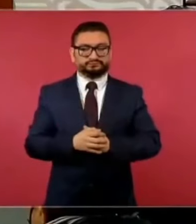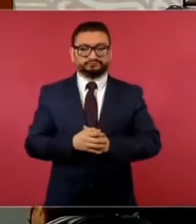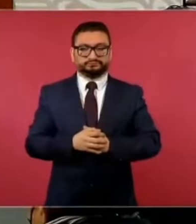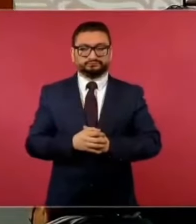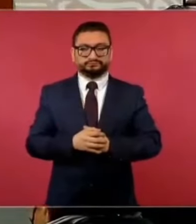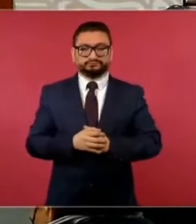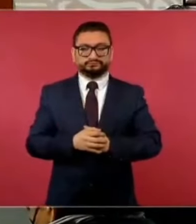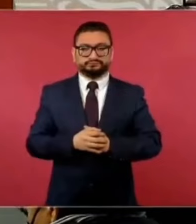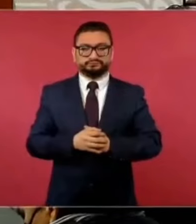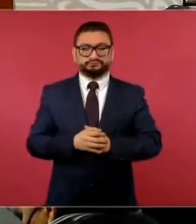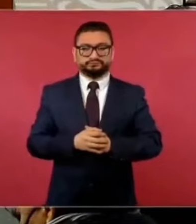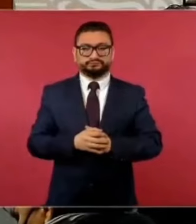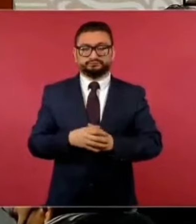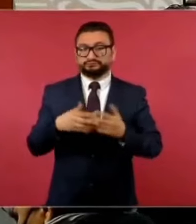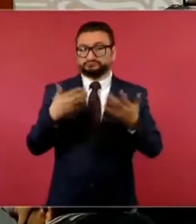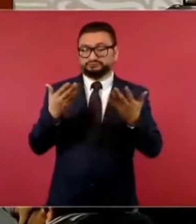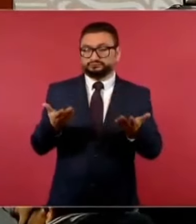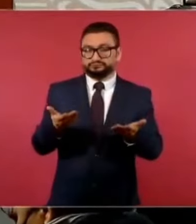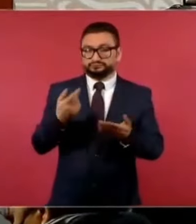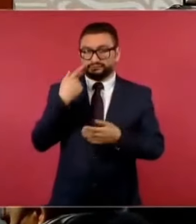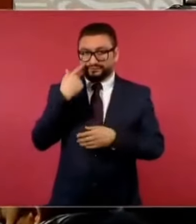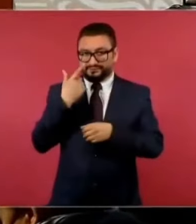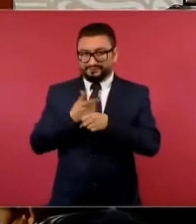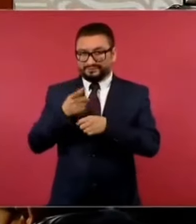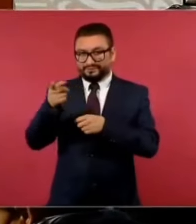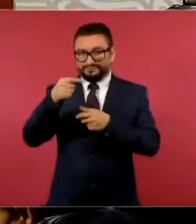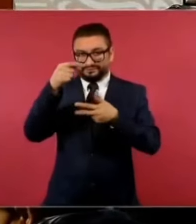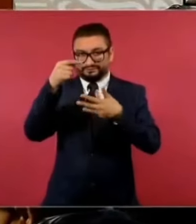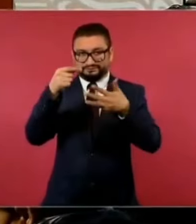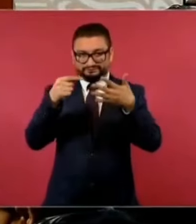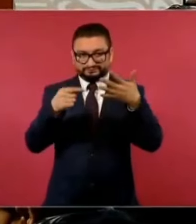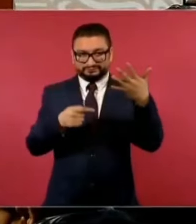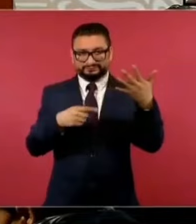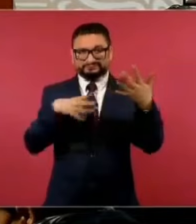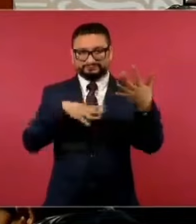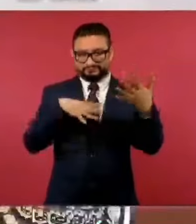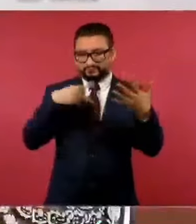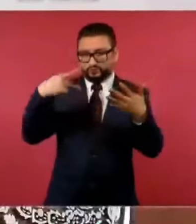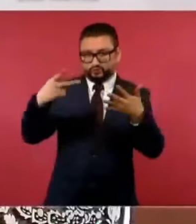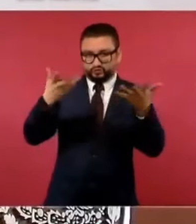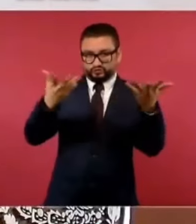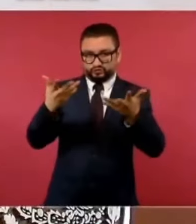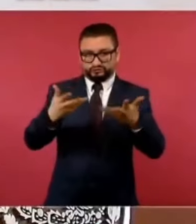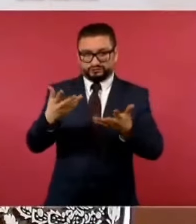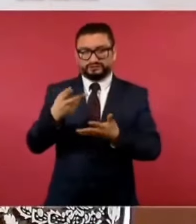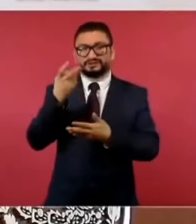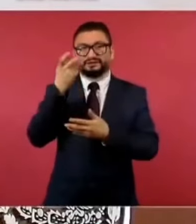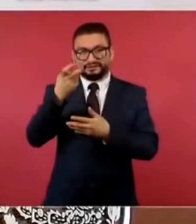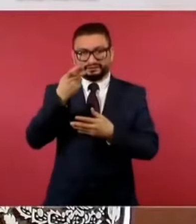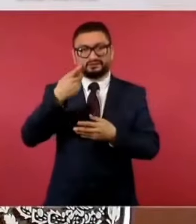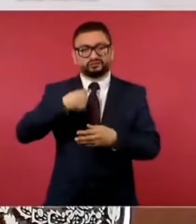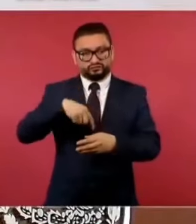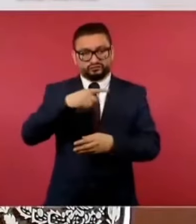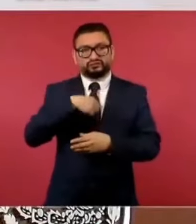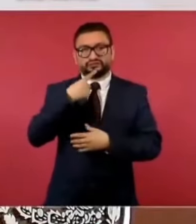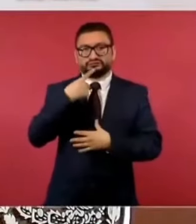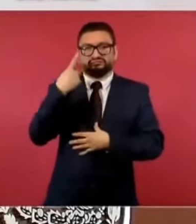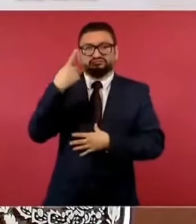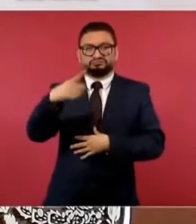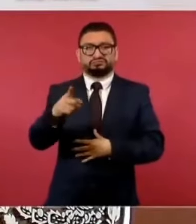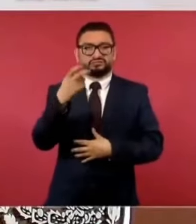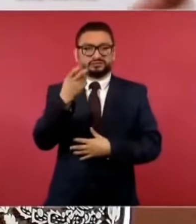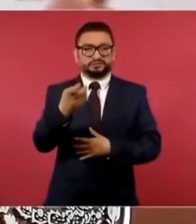Entonces, están descritas esas operaciones y sobre esa base se hizo esa denuncia